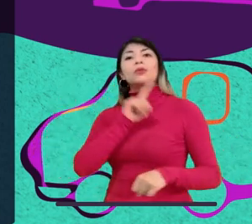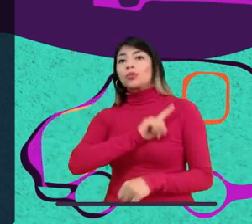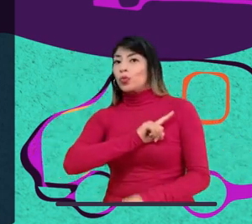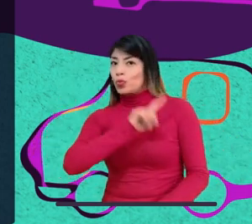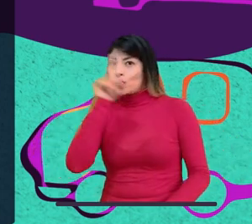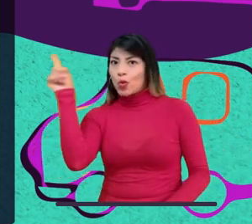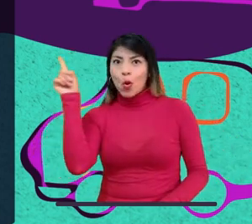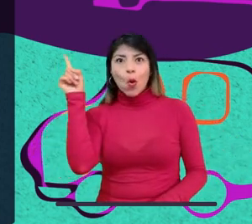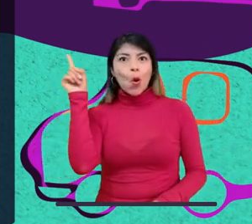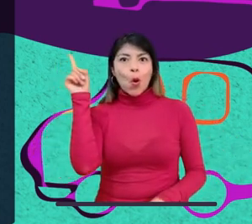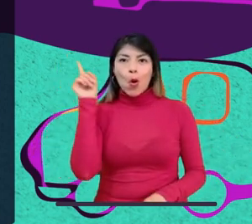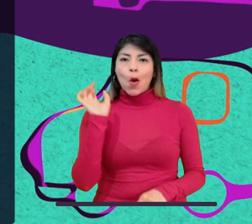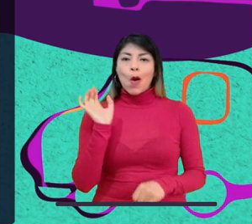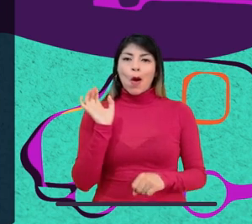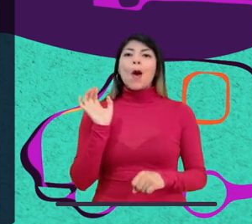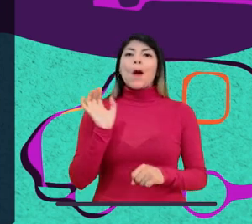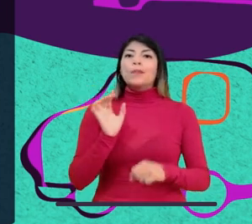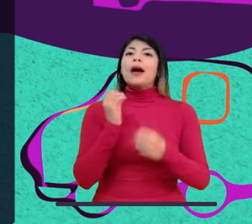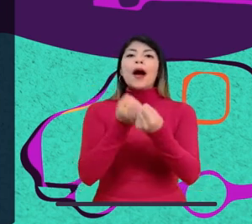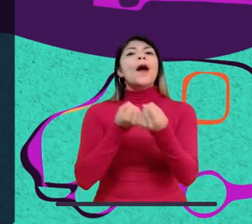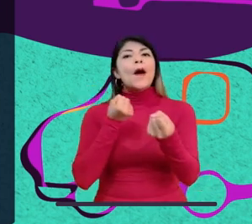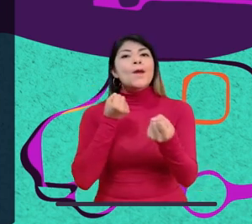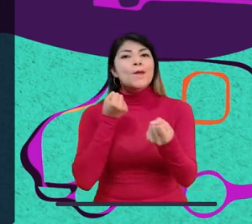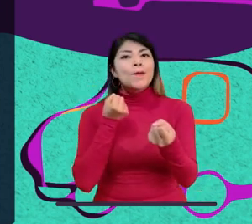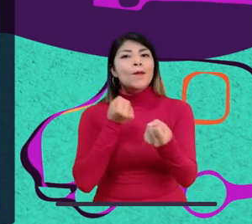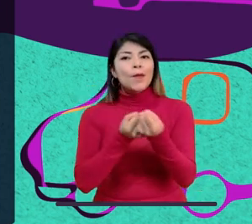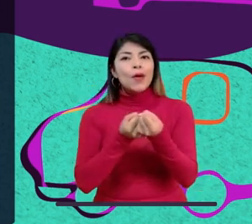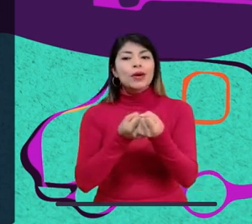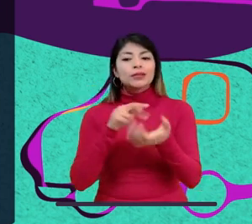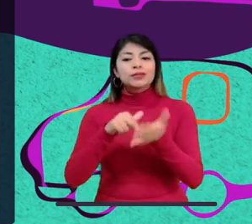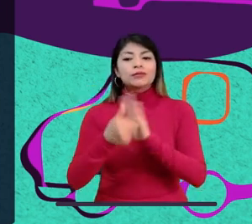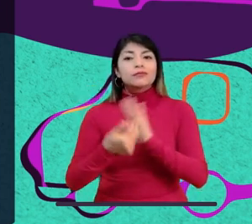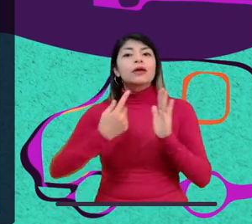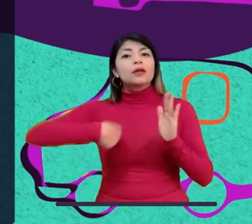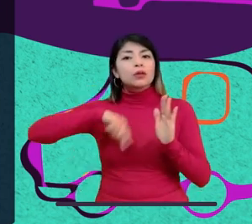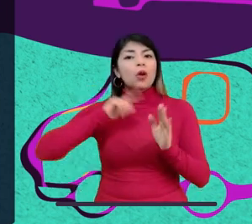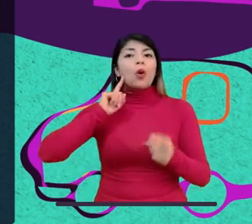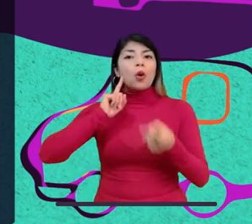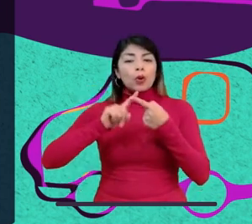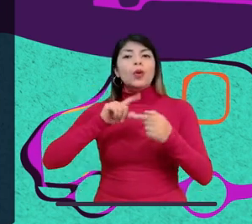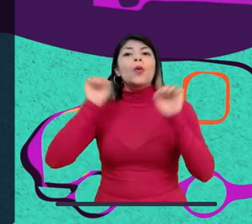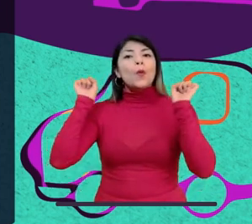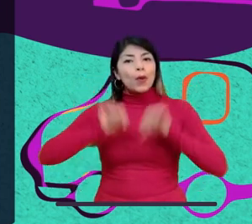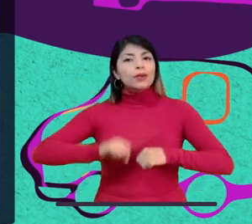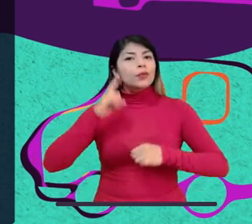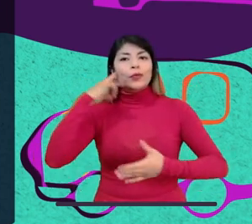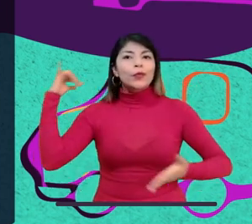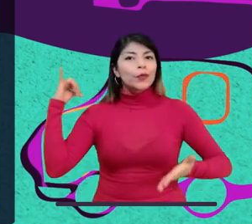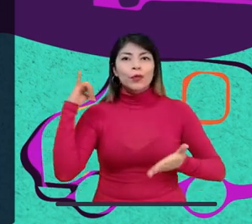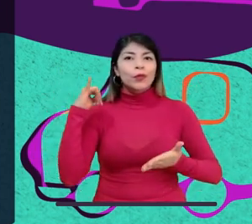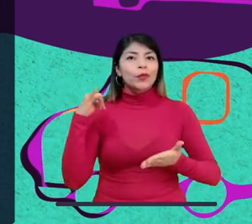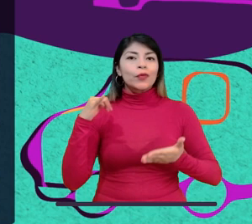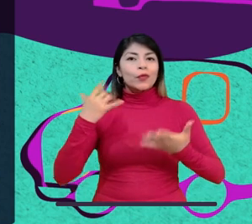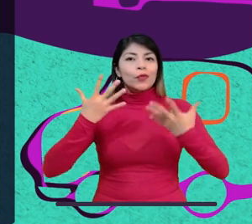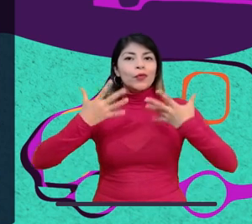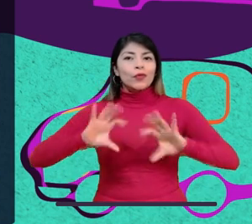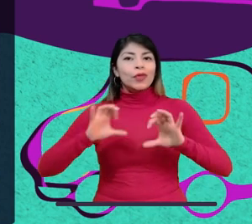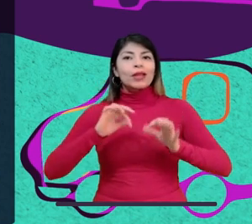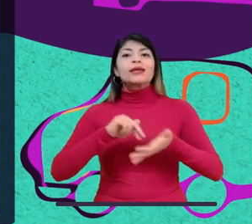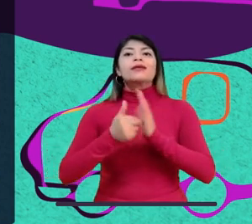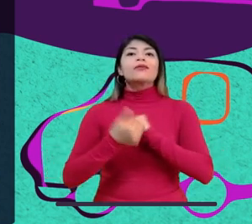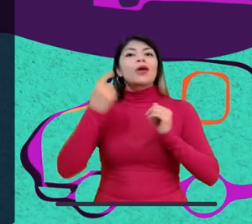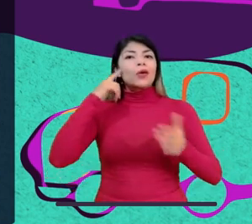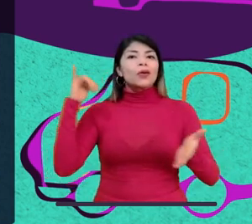sexta extinción masiva de la especie. Salvar nos pone en el centro nuevamente. Y no queremos